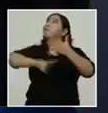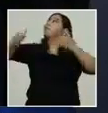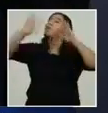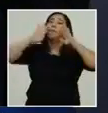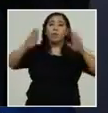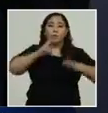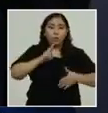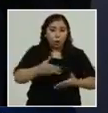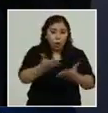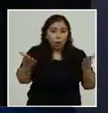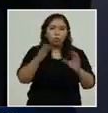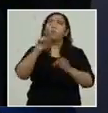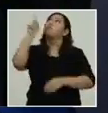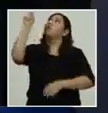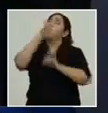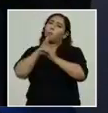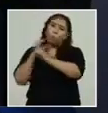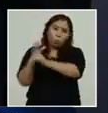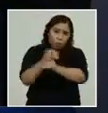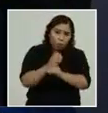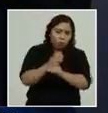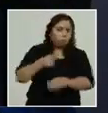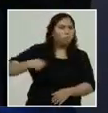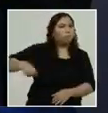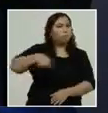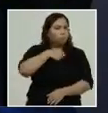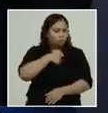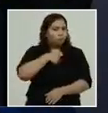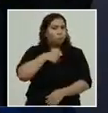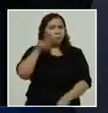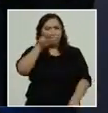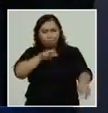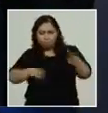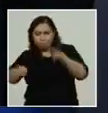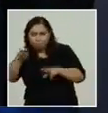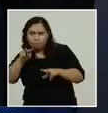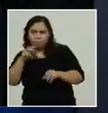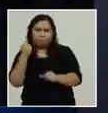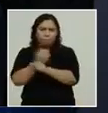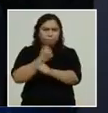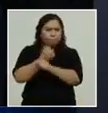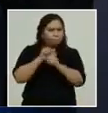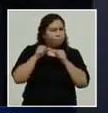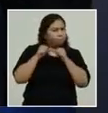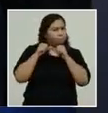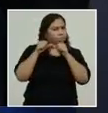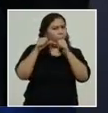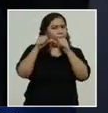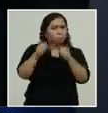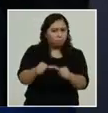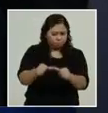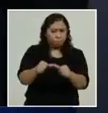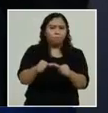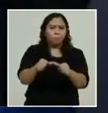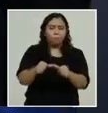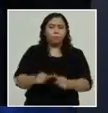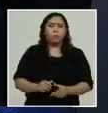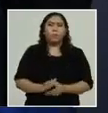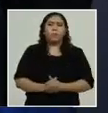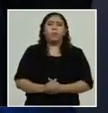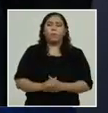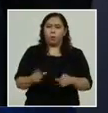Dios proteja a Honduras y seguiremos monitoreando todo este fenómeno y también